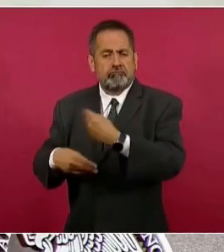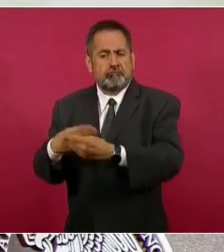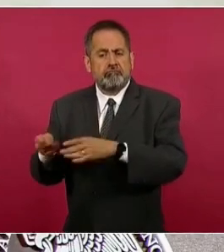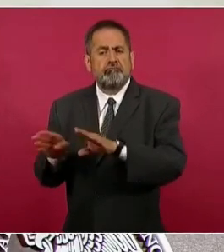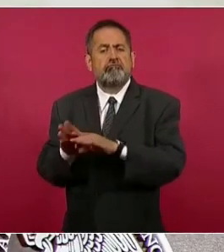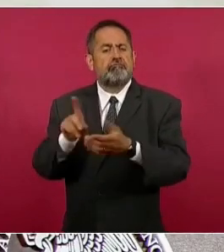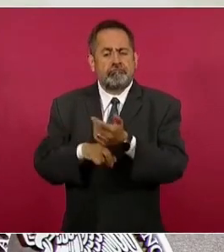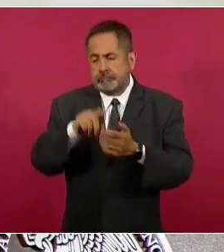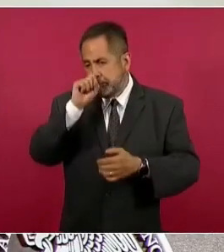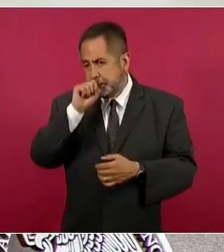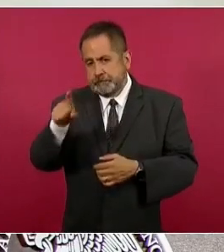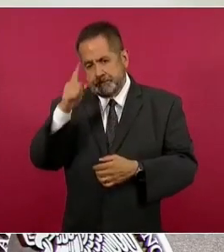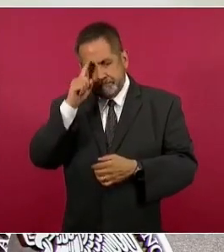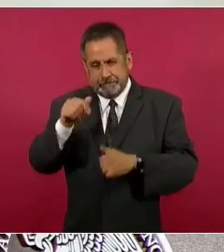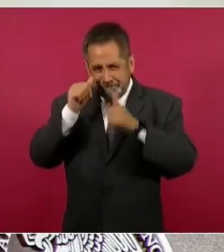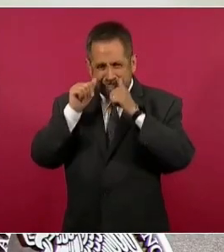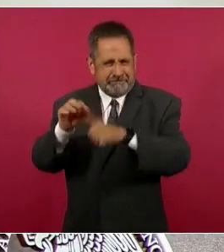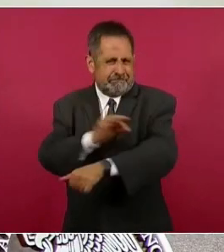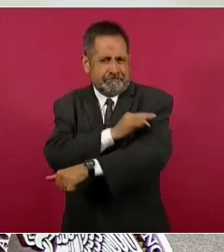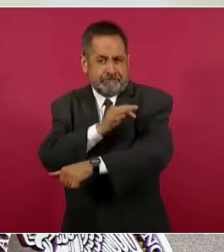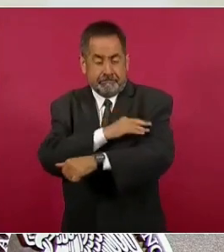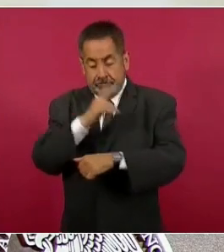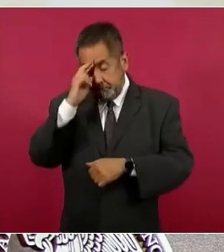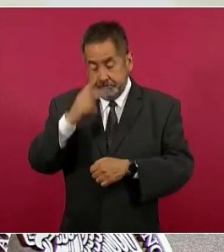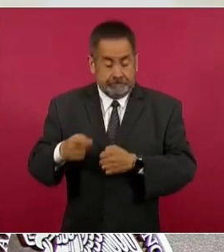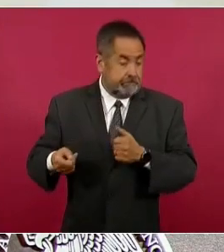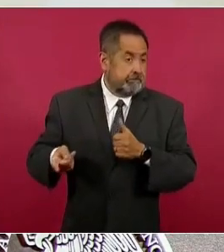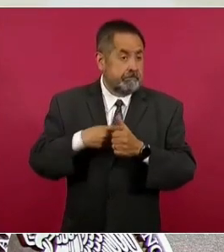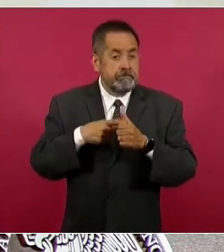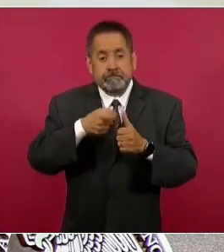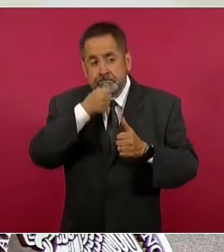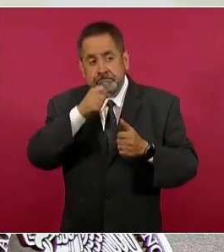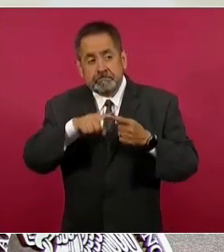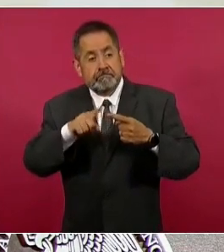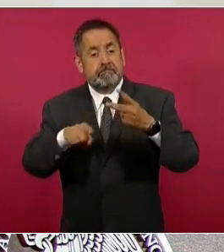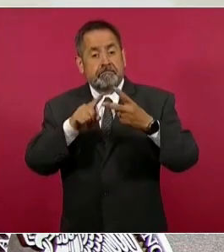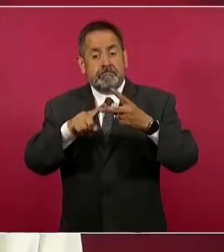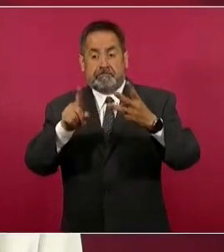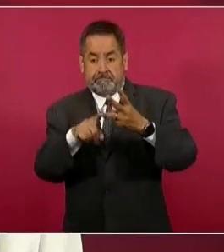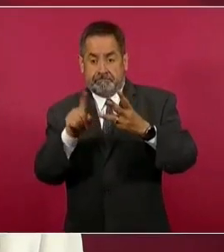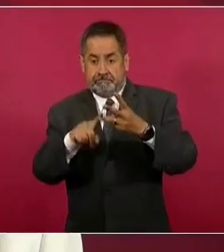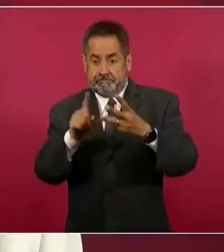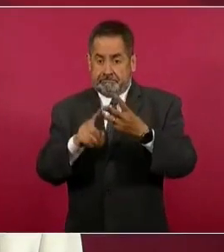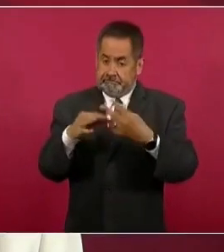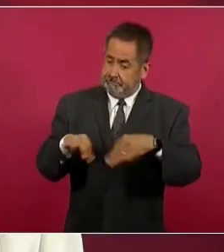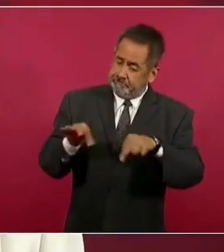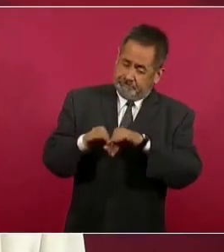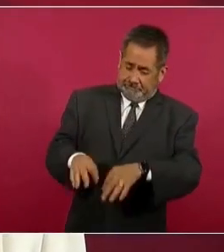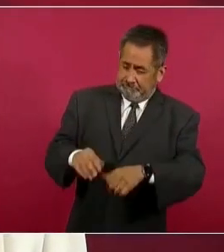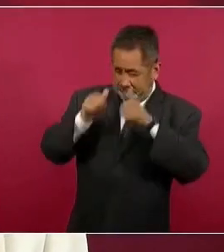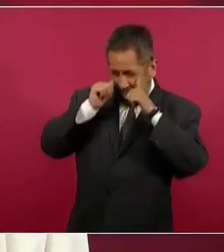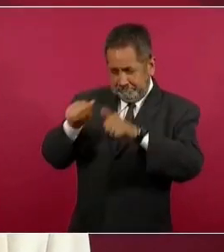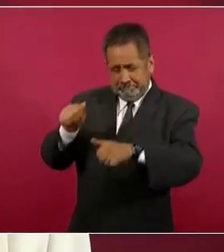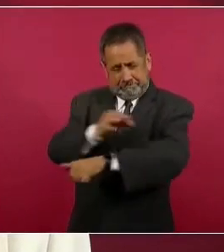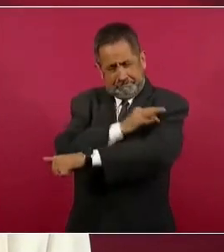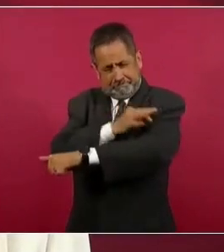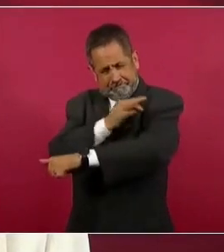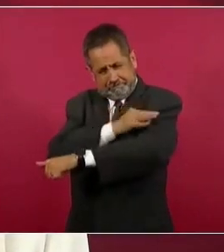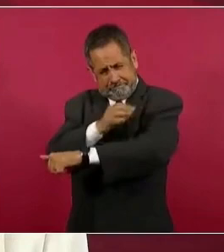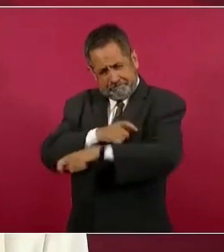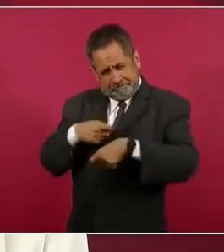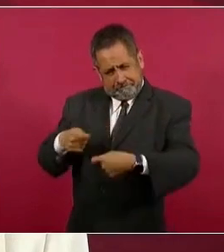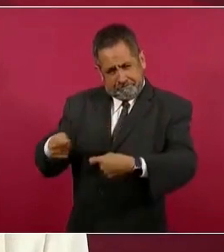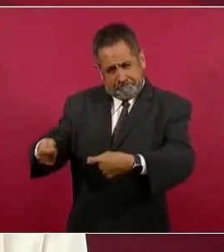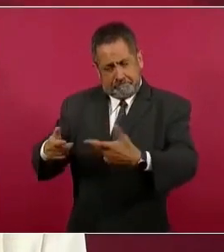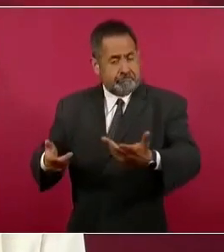tuvieron en el proceso de vacunación. Recordemos que fue el tercer sector que fue como prioritario dentro de esta administración, así como también el